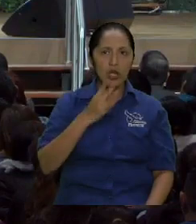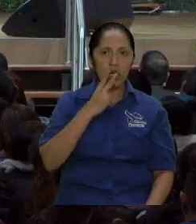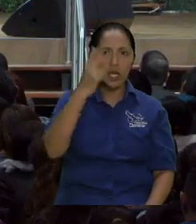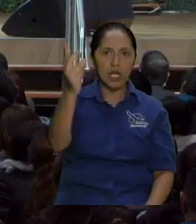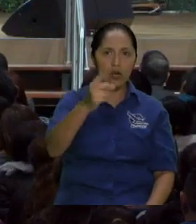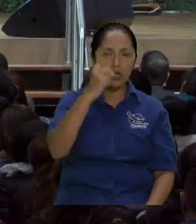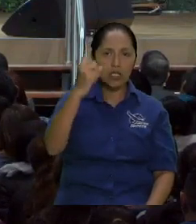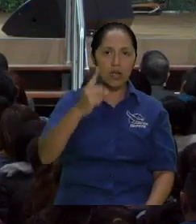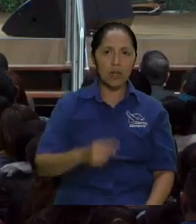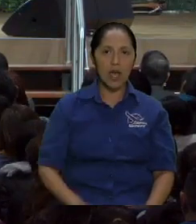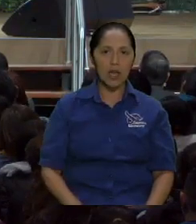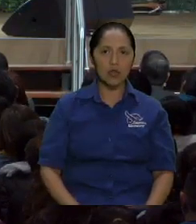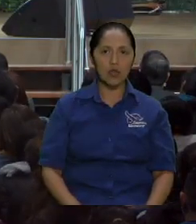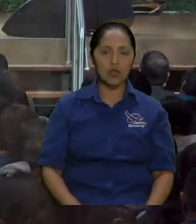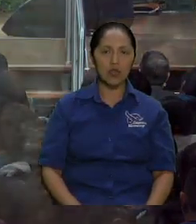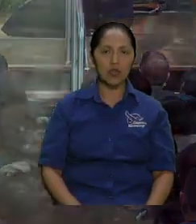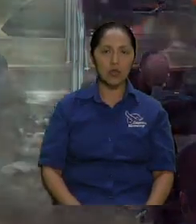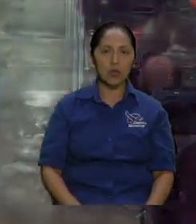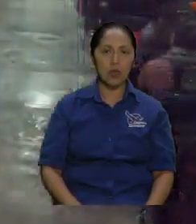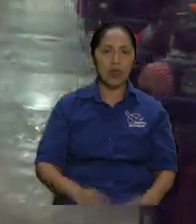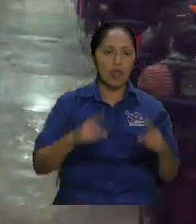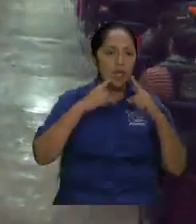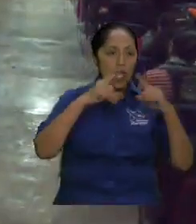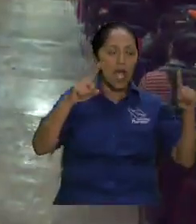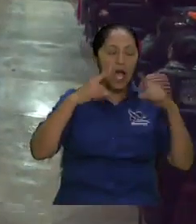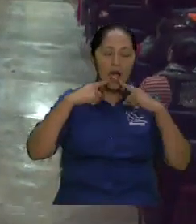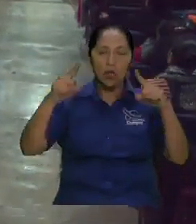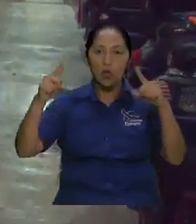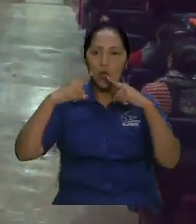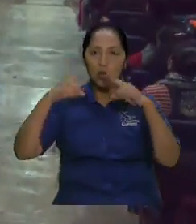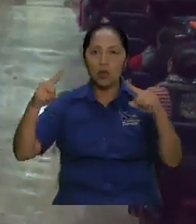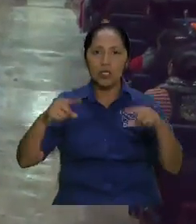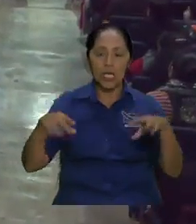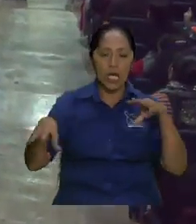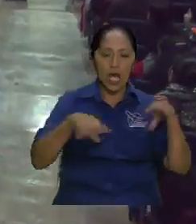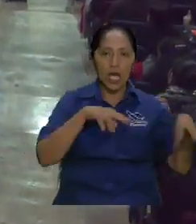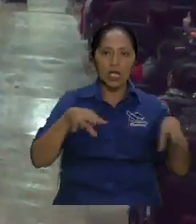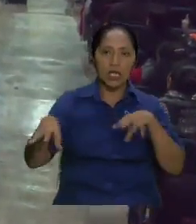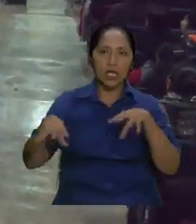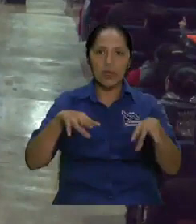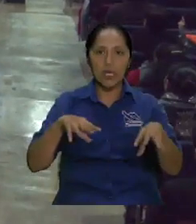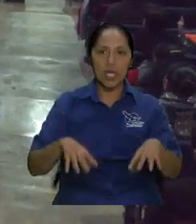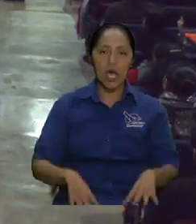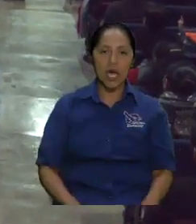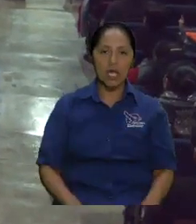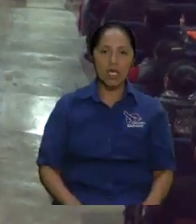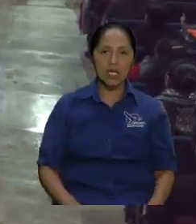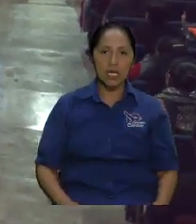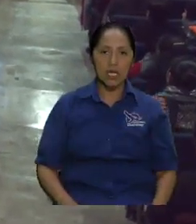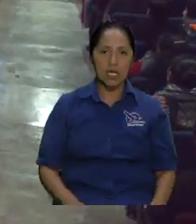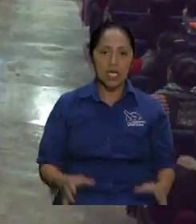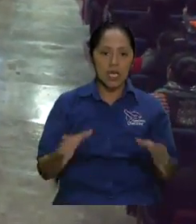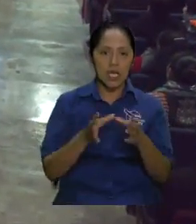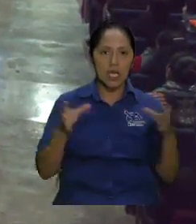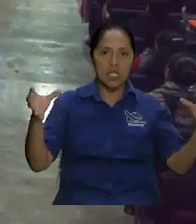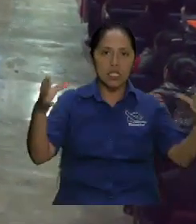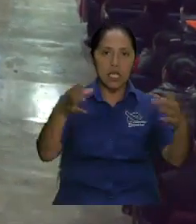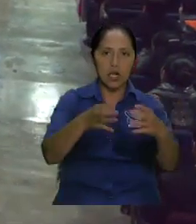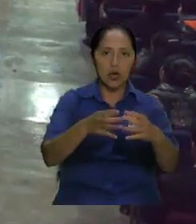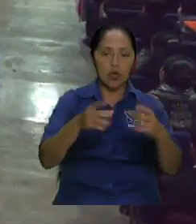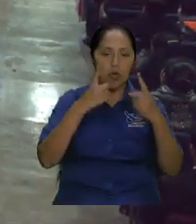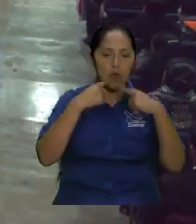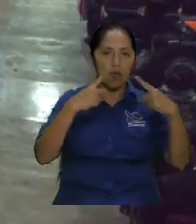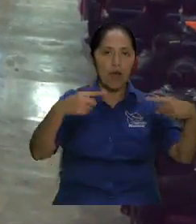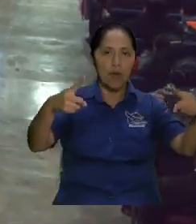el grupo intergaláctico va a ver ay digo yo padre santo solo los intergalácticos van a llegar a ese culto también